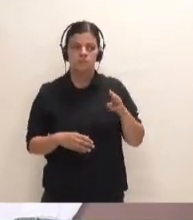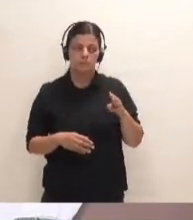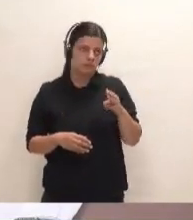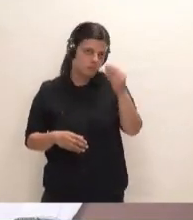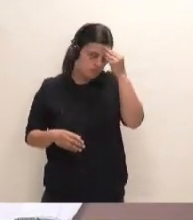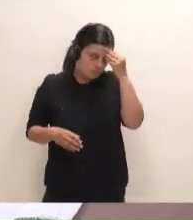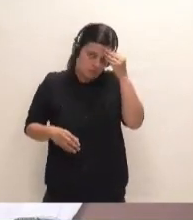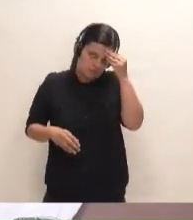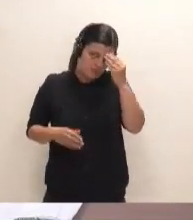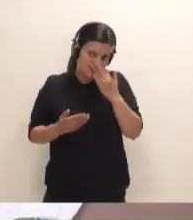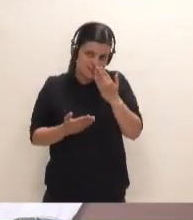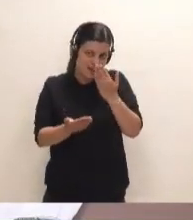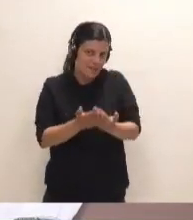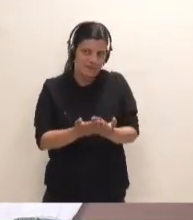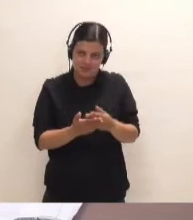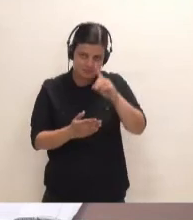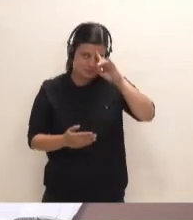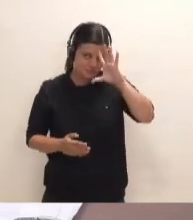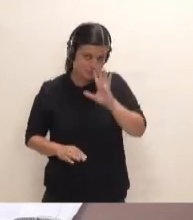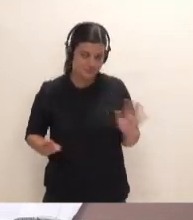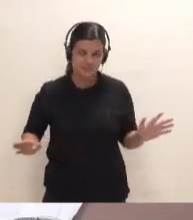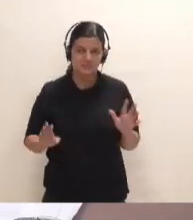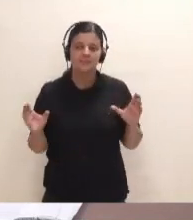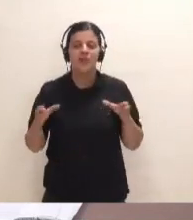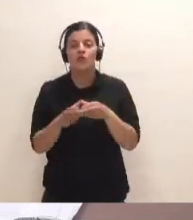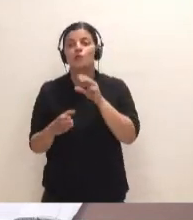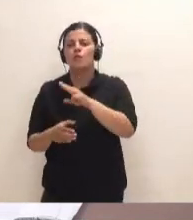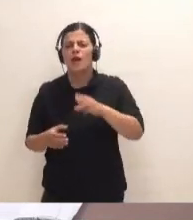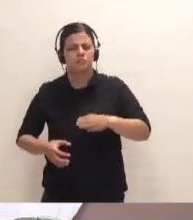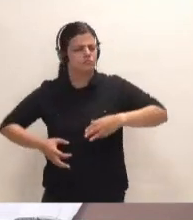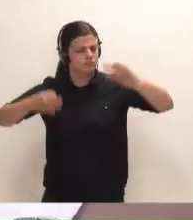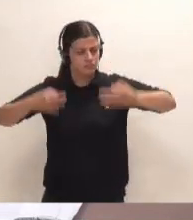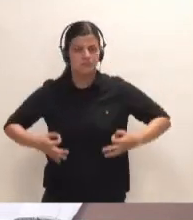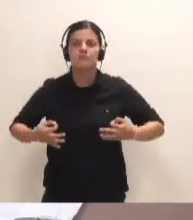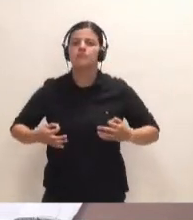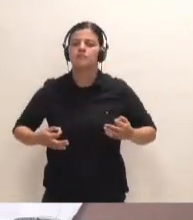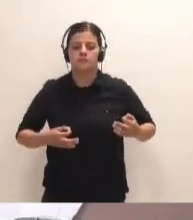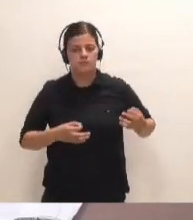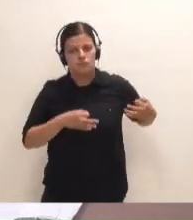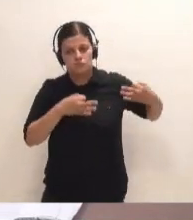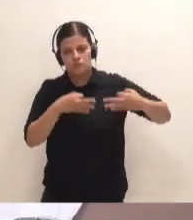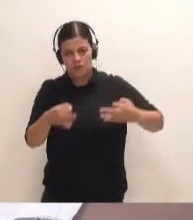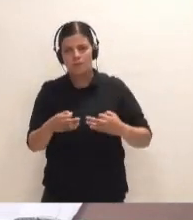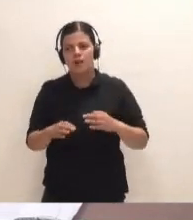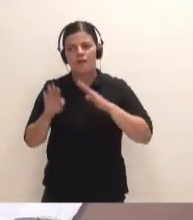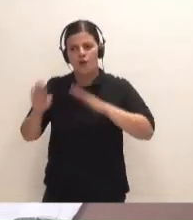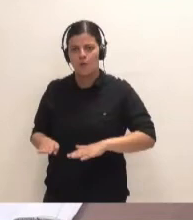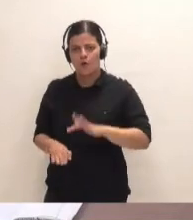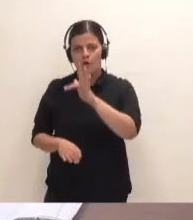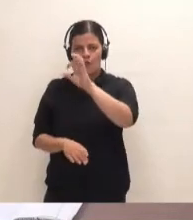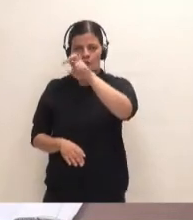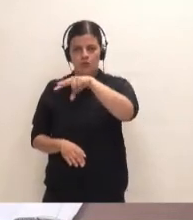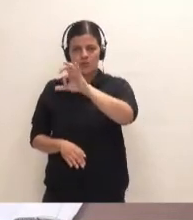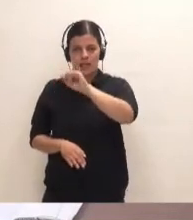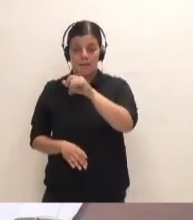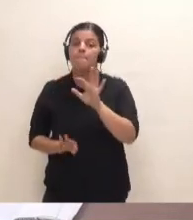francamente sorprendente, ¿no? El Partido Popular, por supuesto, estaba y siempre ha estado a favor de Fonsalía. Ahora bien,